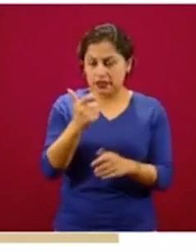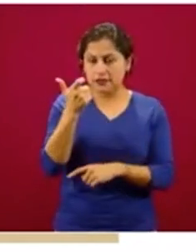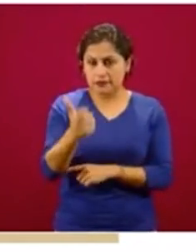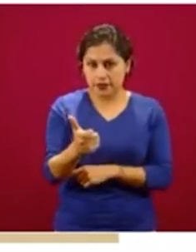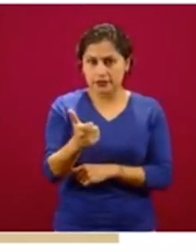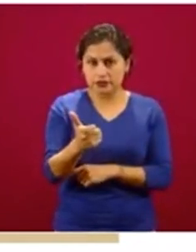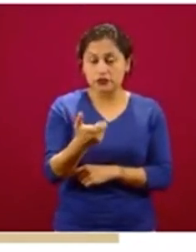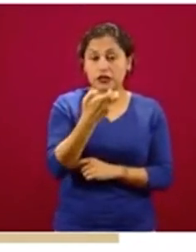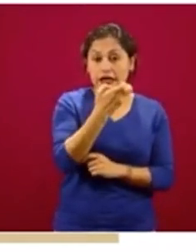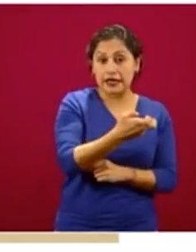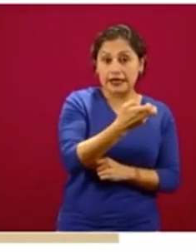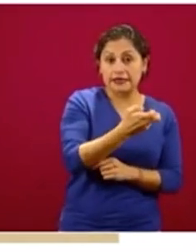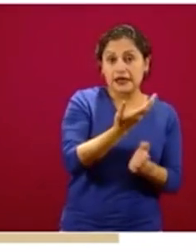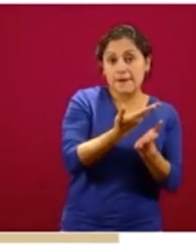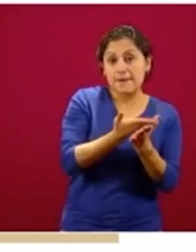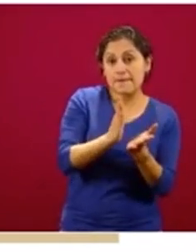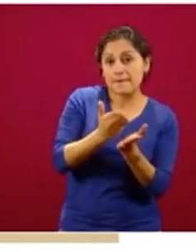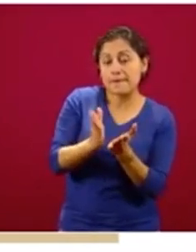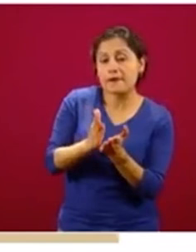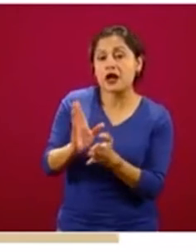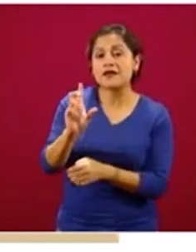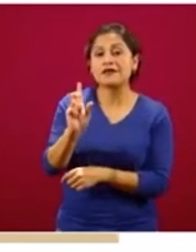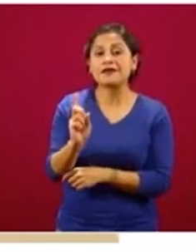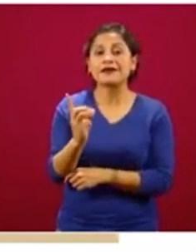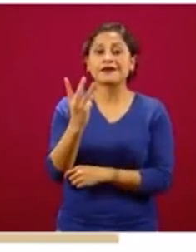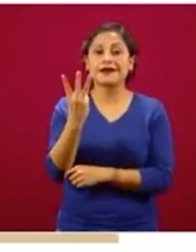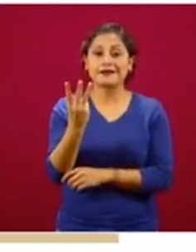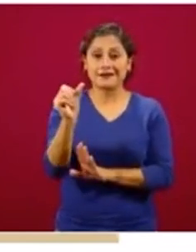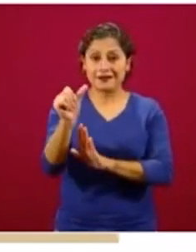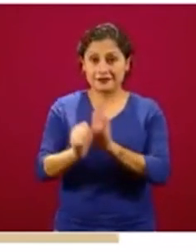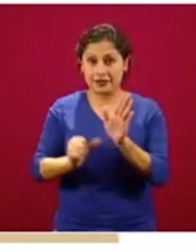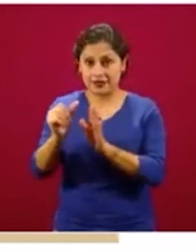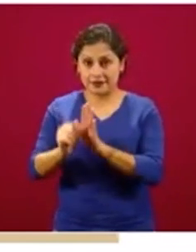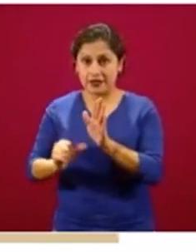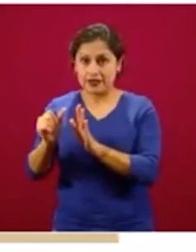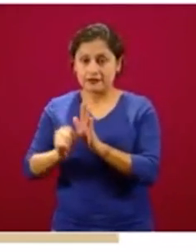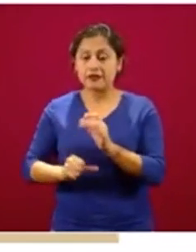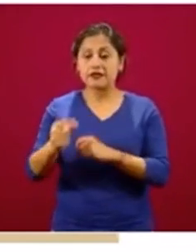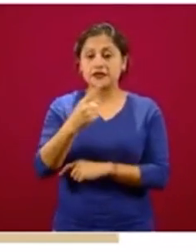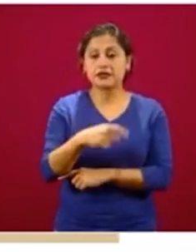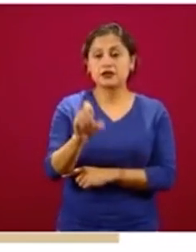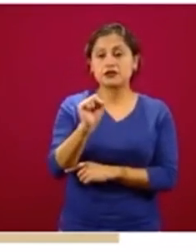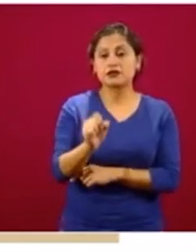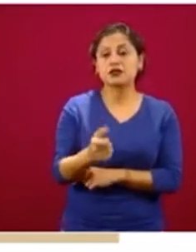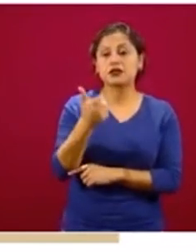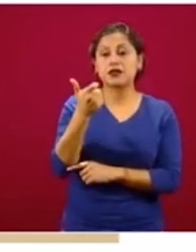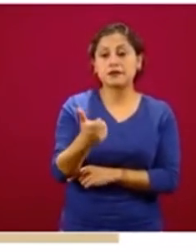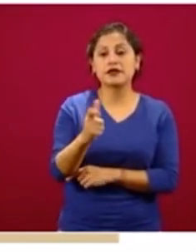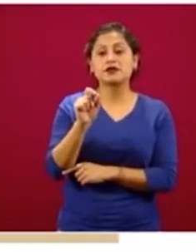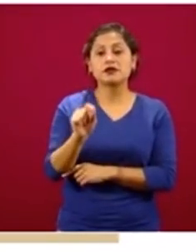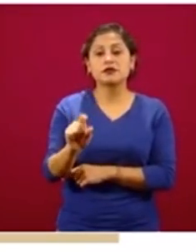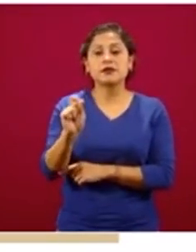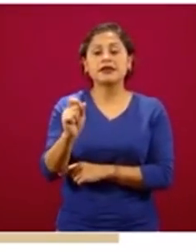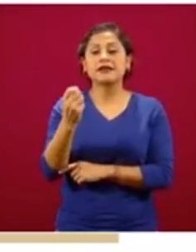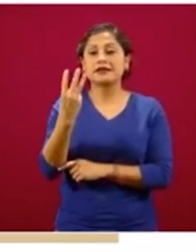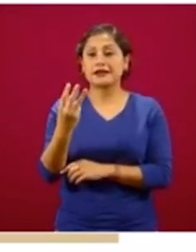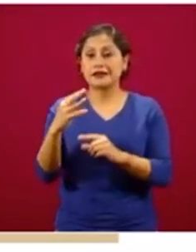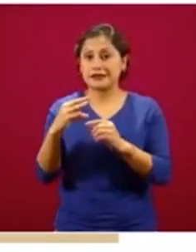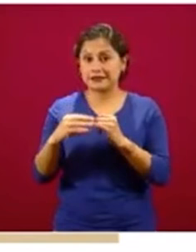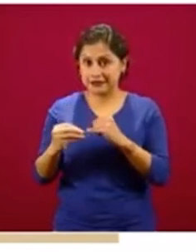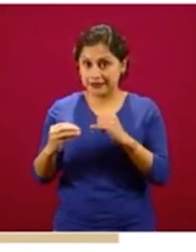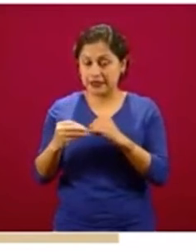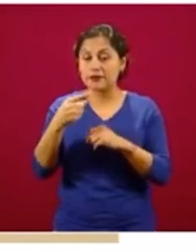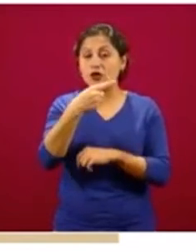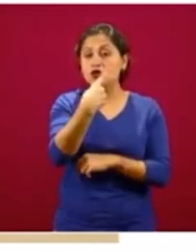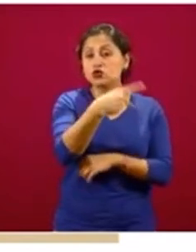33 pagos mensuales de 360 pesos con 23 centavos a través de su centro de trabajo, que